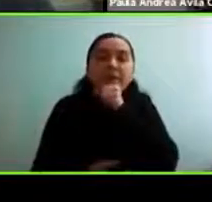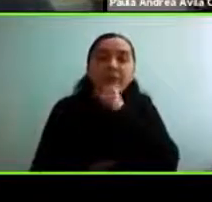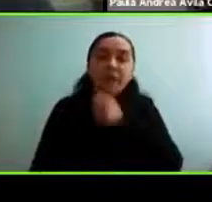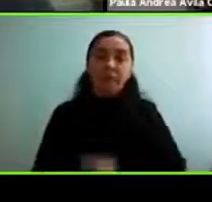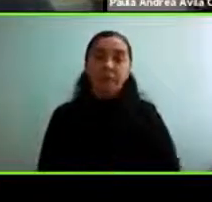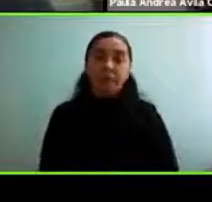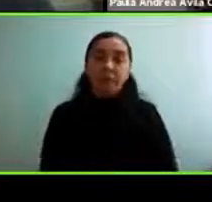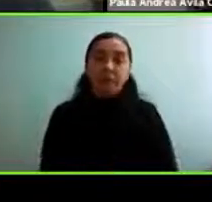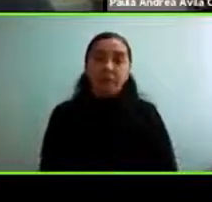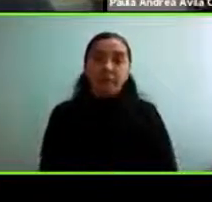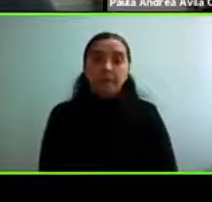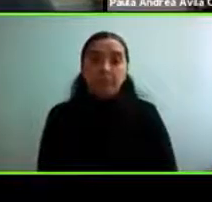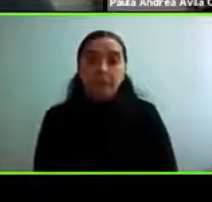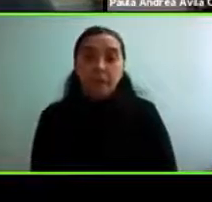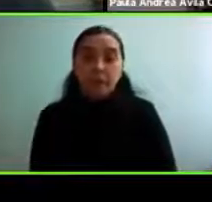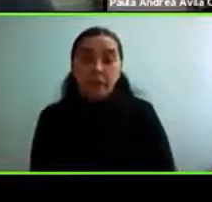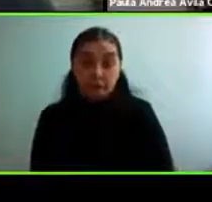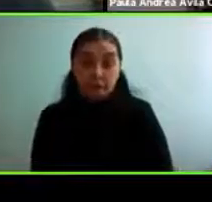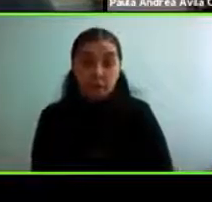¿voy yo primero?